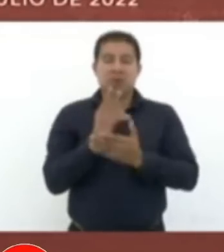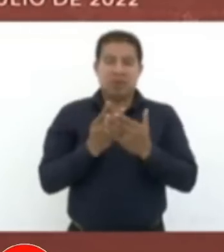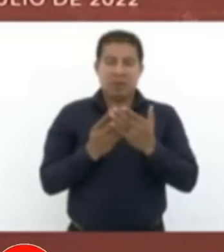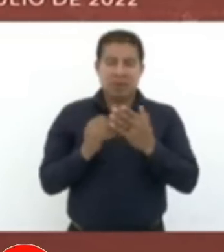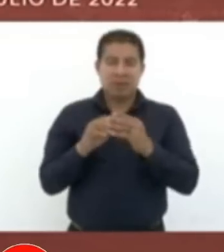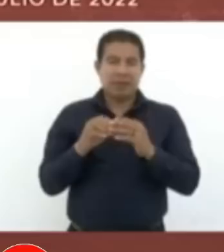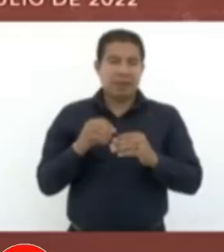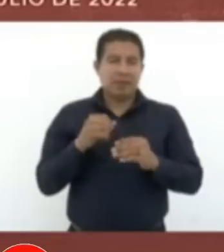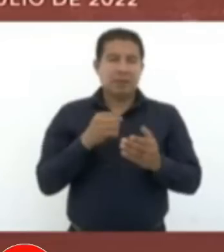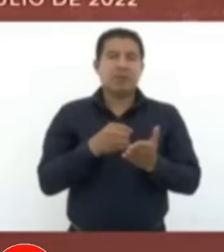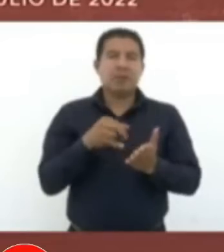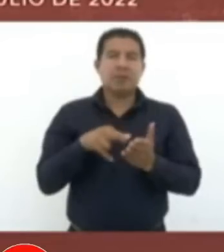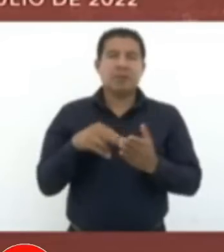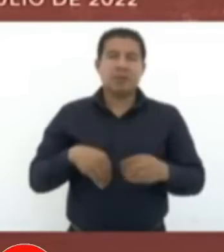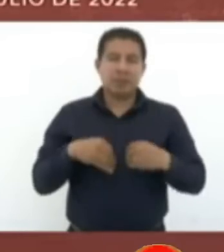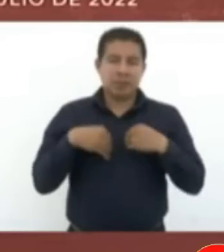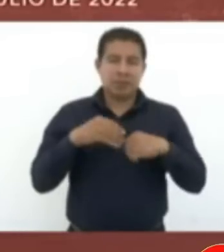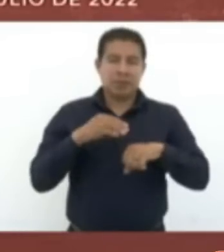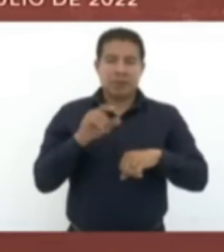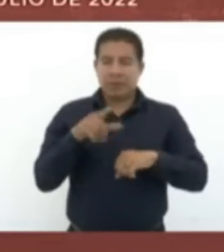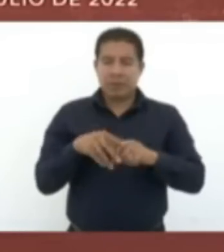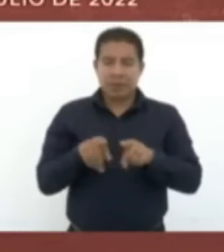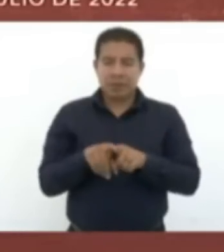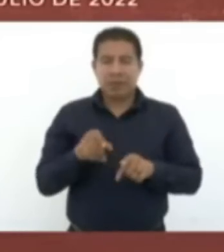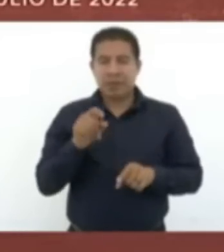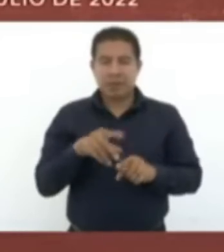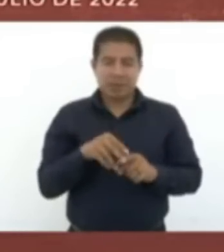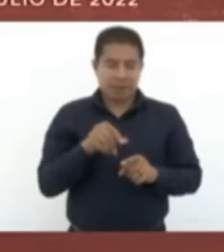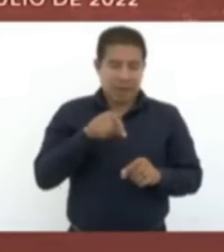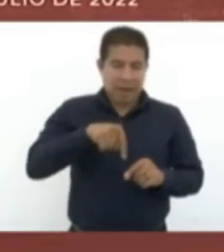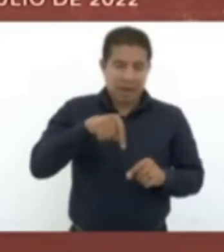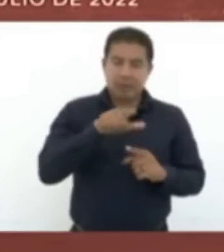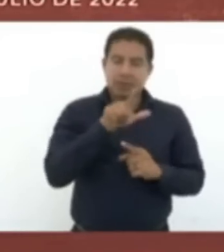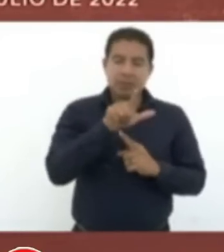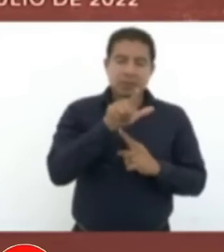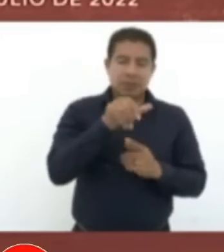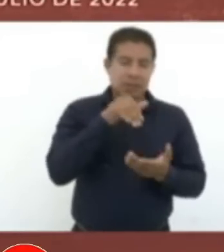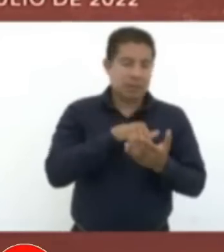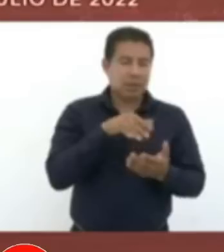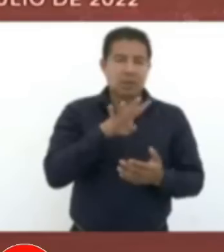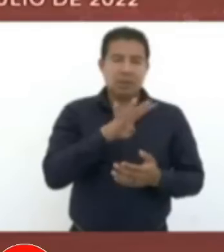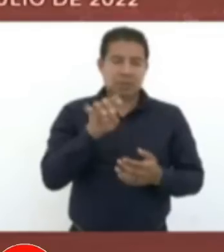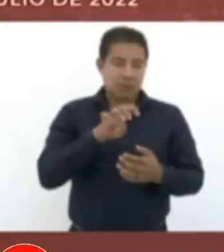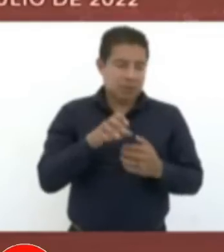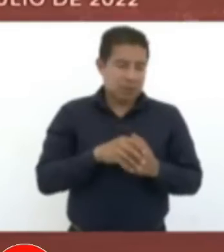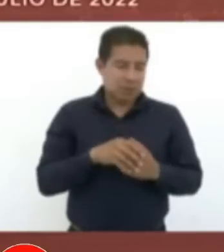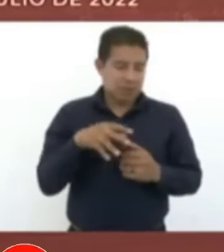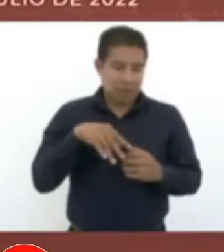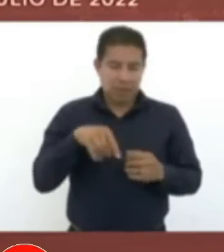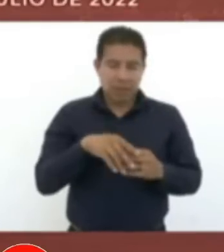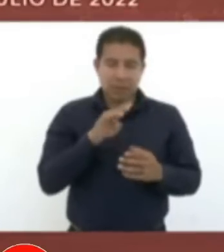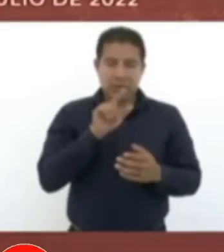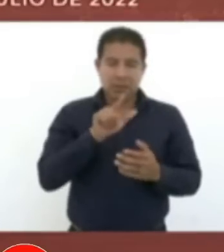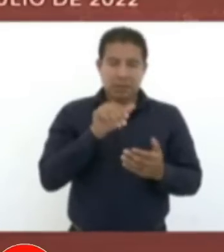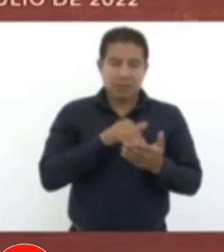aquí en Ococingo, son 17.400 sembradores